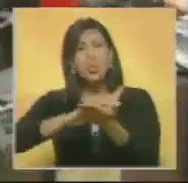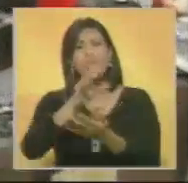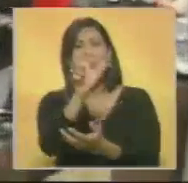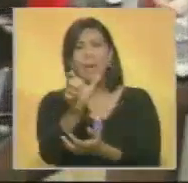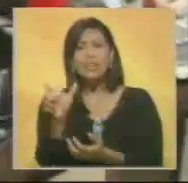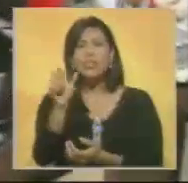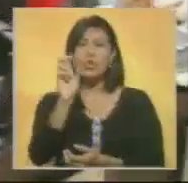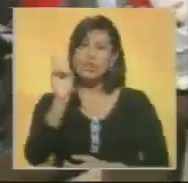los venezolanos.